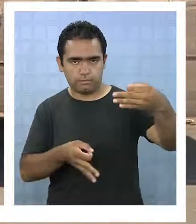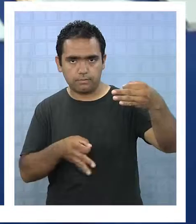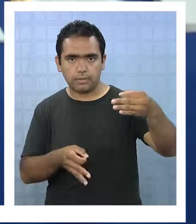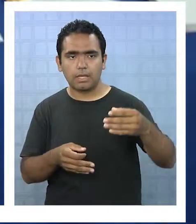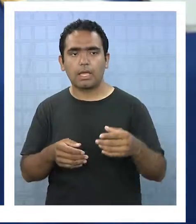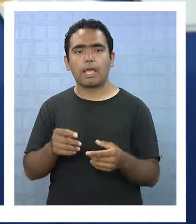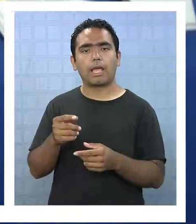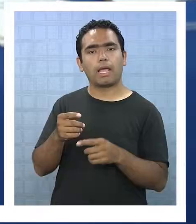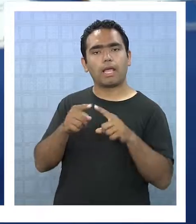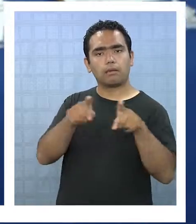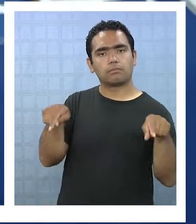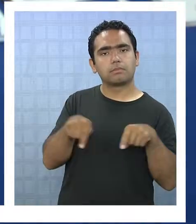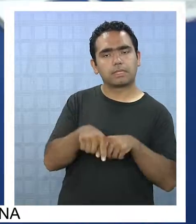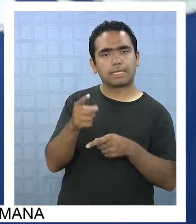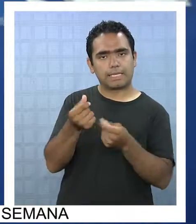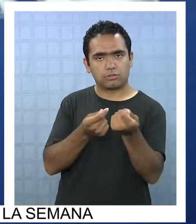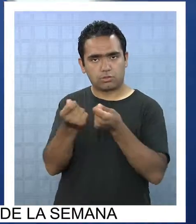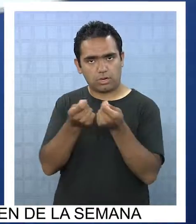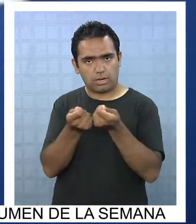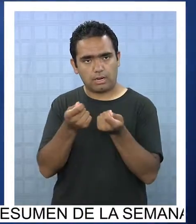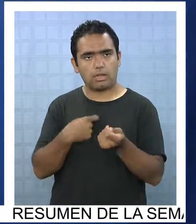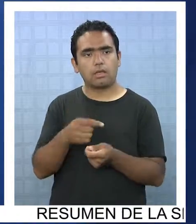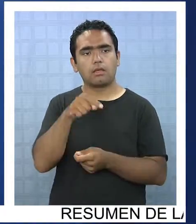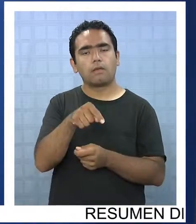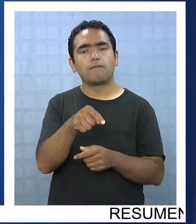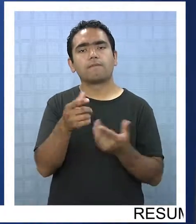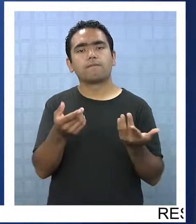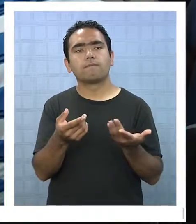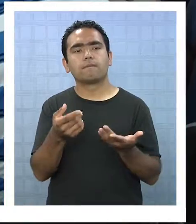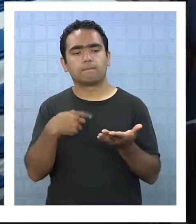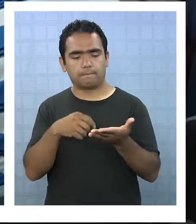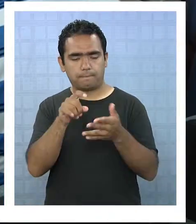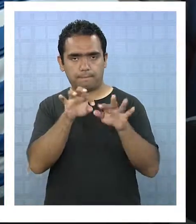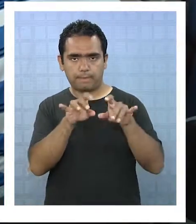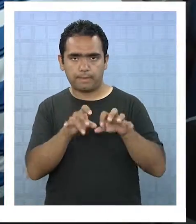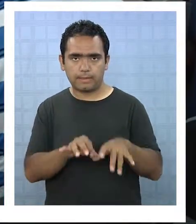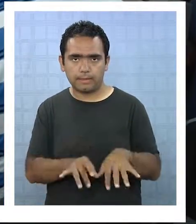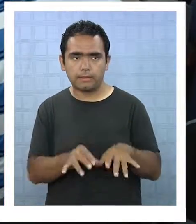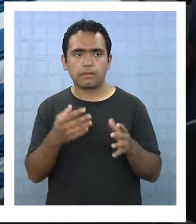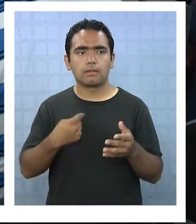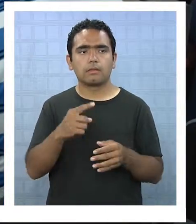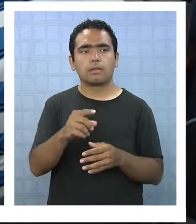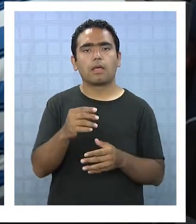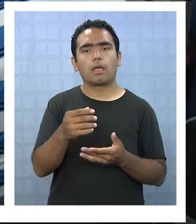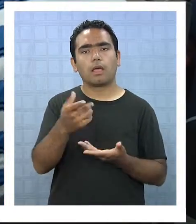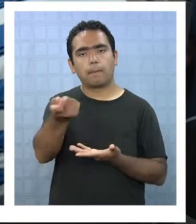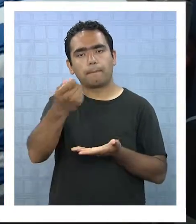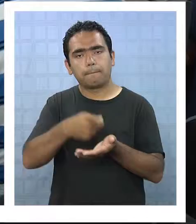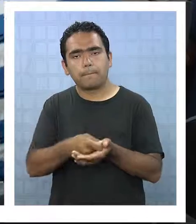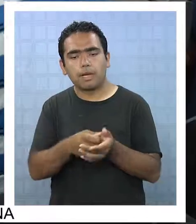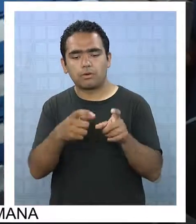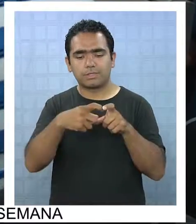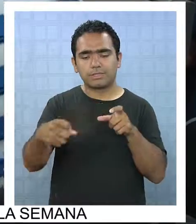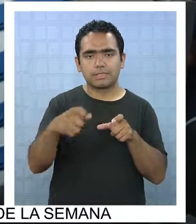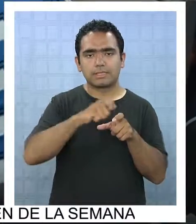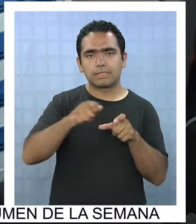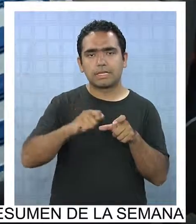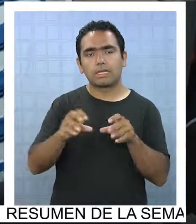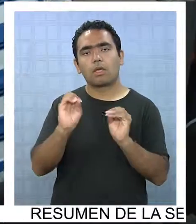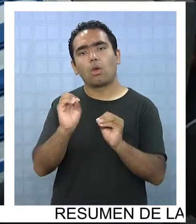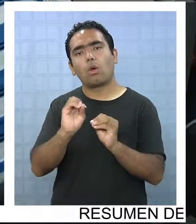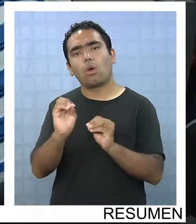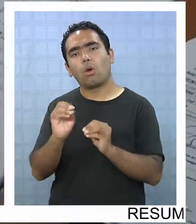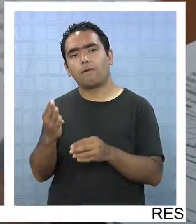tesorería solicitando el bono con la documentación de sus máquinas al día optando al pago con cheque, vale vista o cuenta corriente